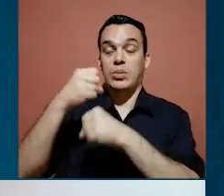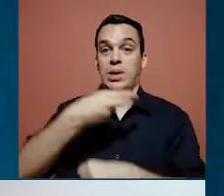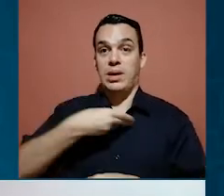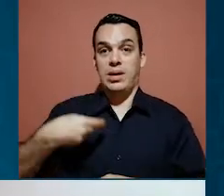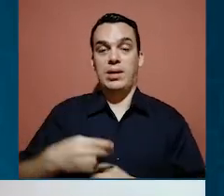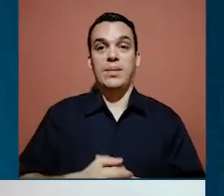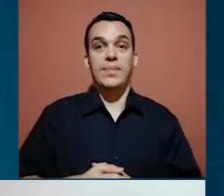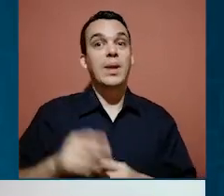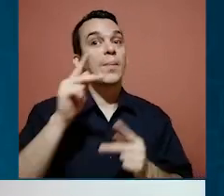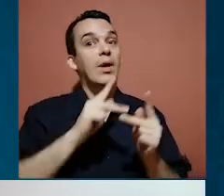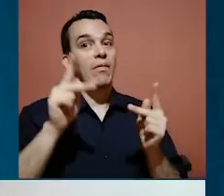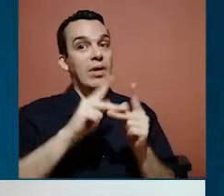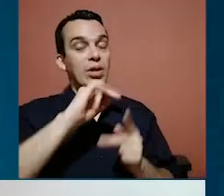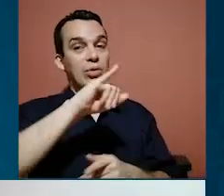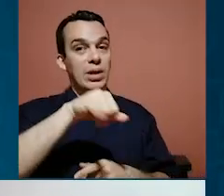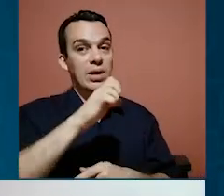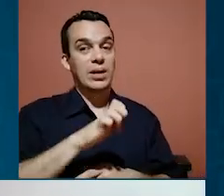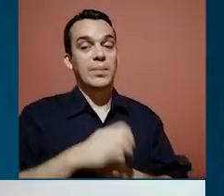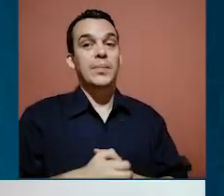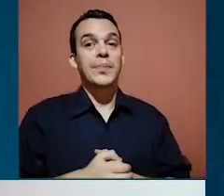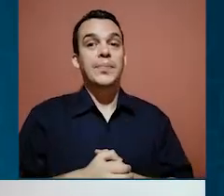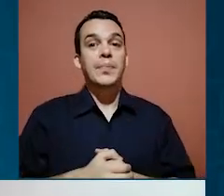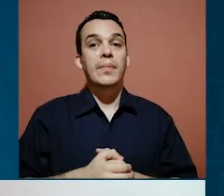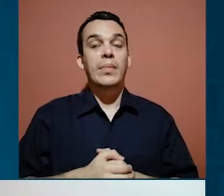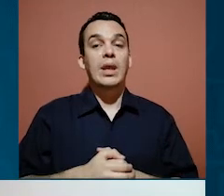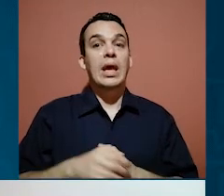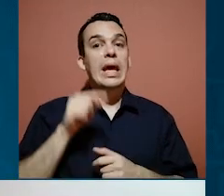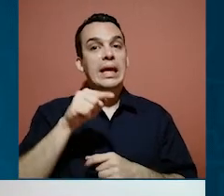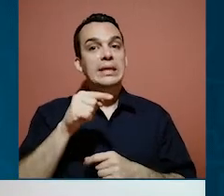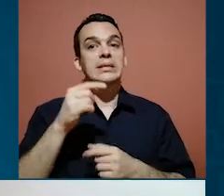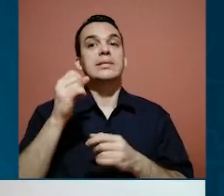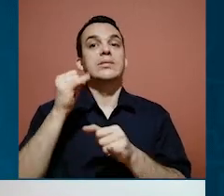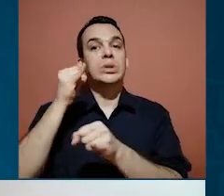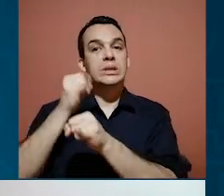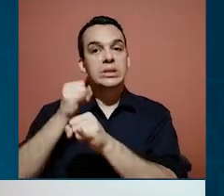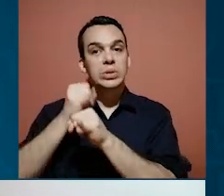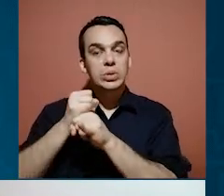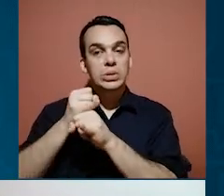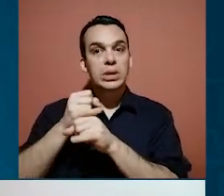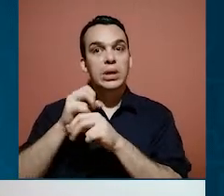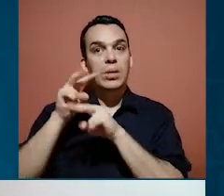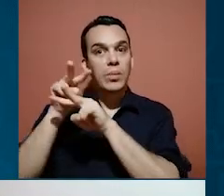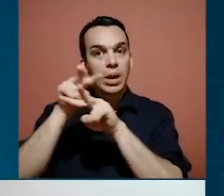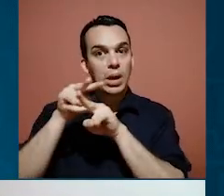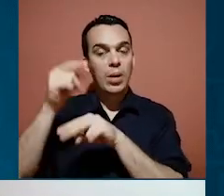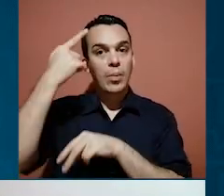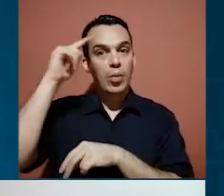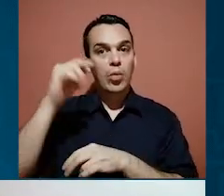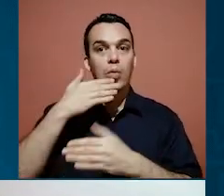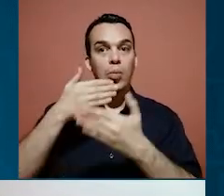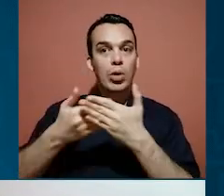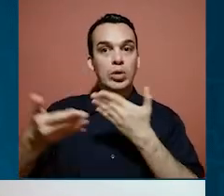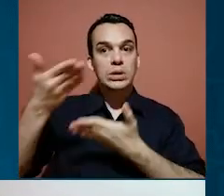Perfecto. Entonces, Jenny, es una instancia institucional que vela por la buena